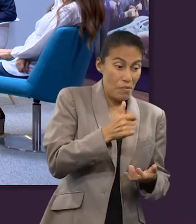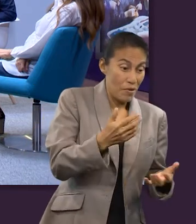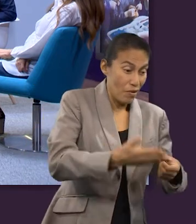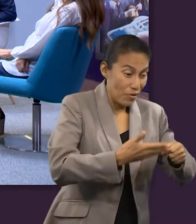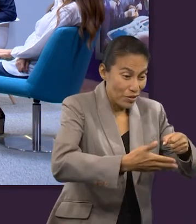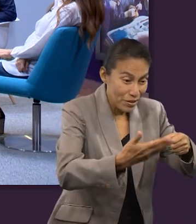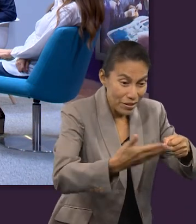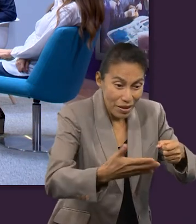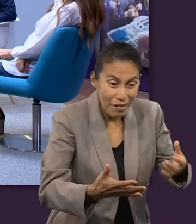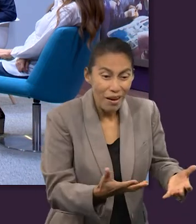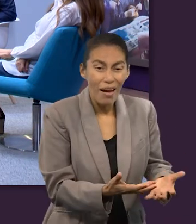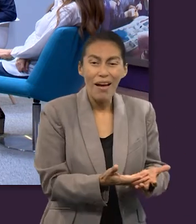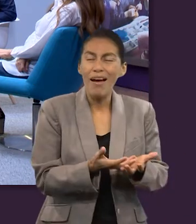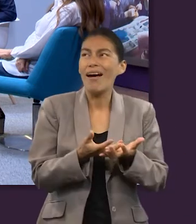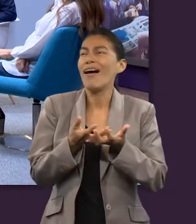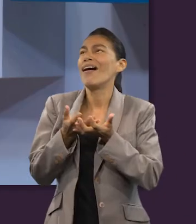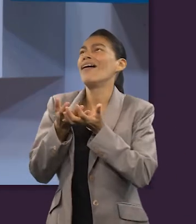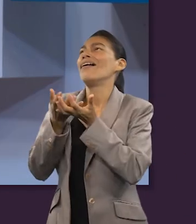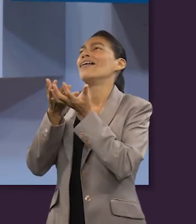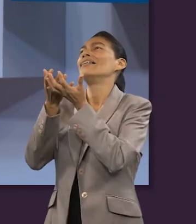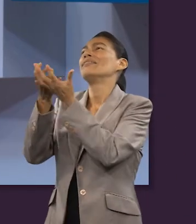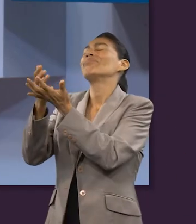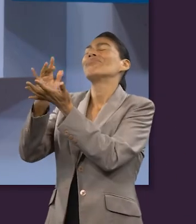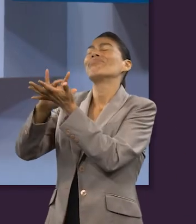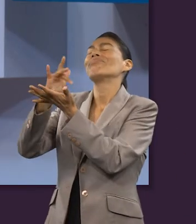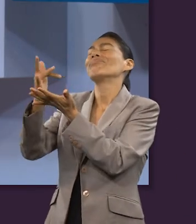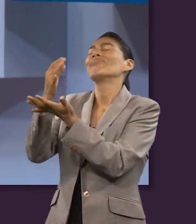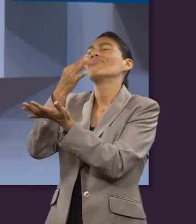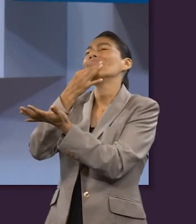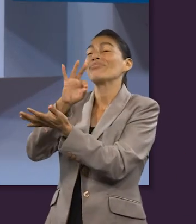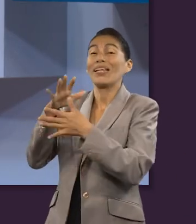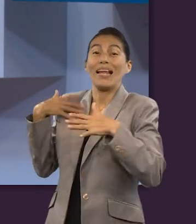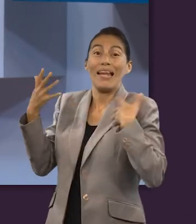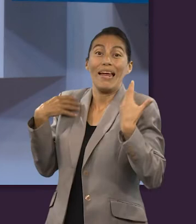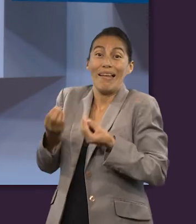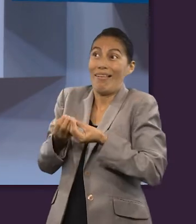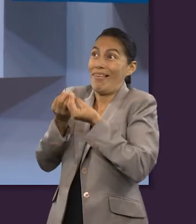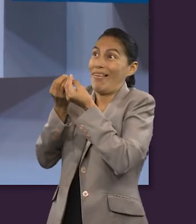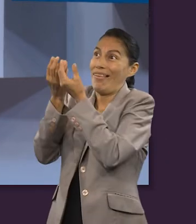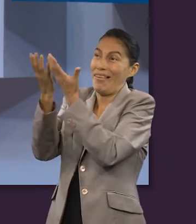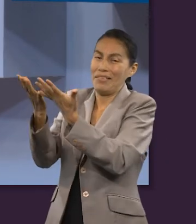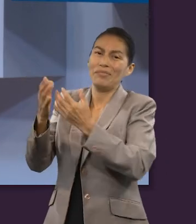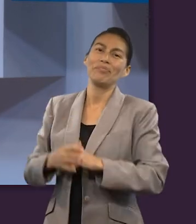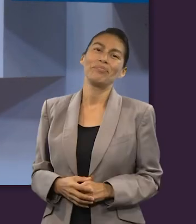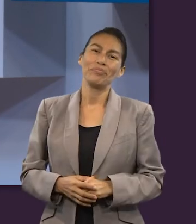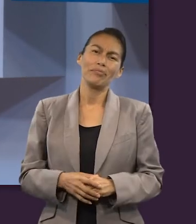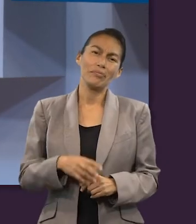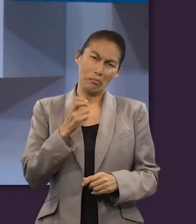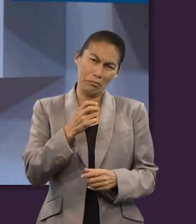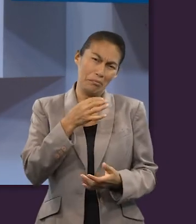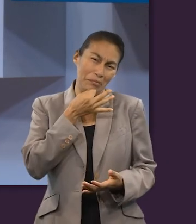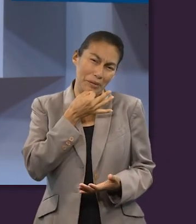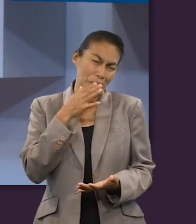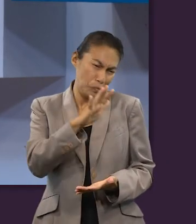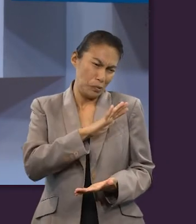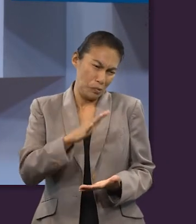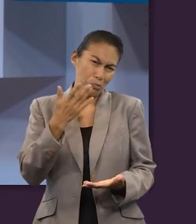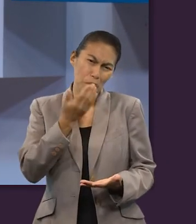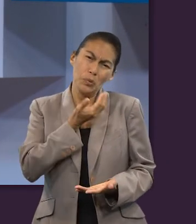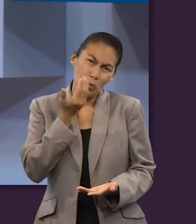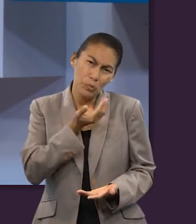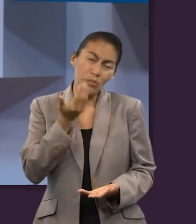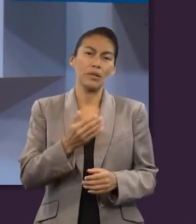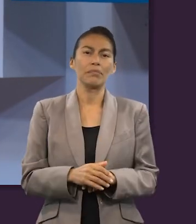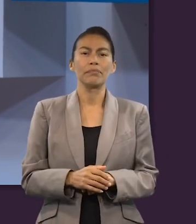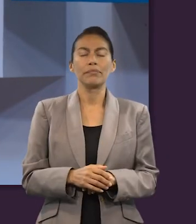Y fue una ilustración entonces o fue un término que para las personas de esa época lo conocían,